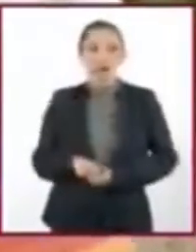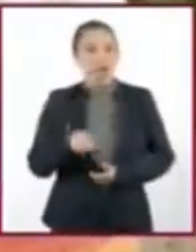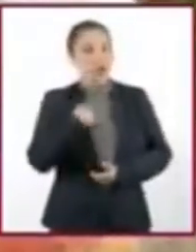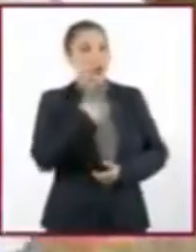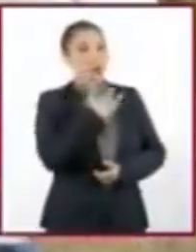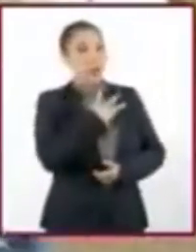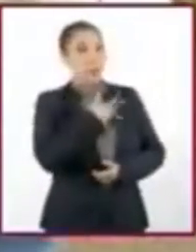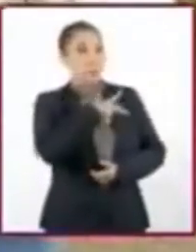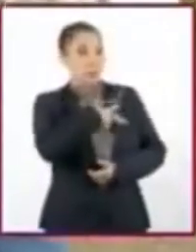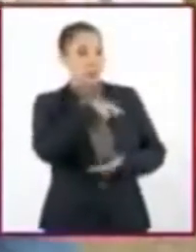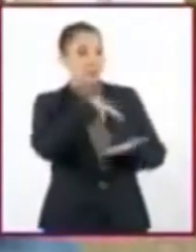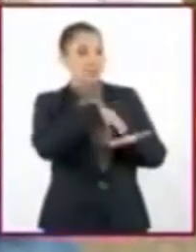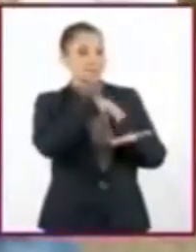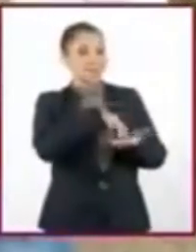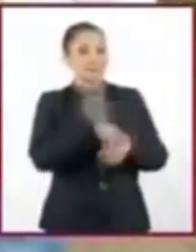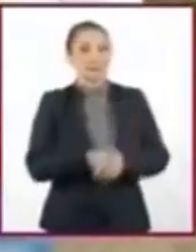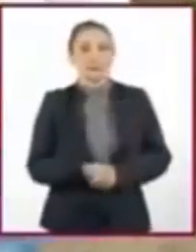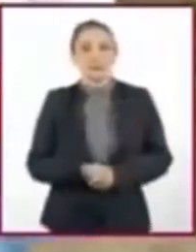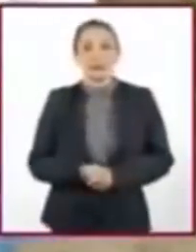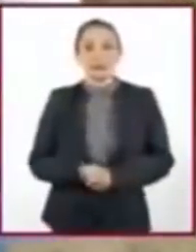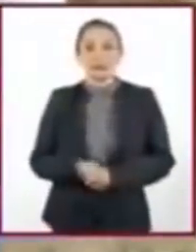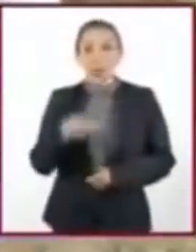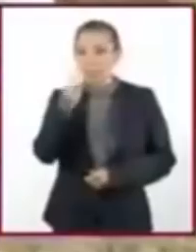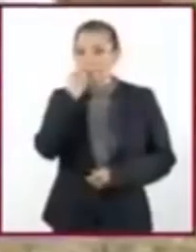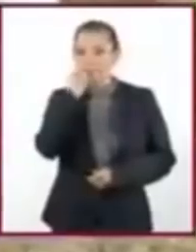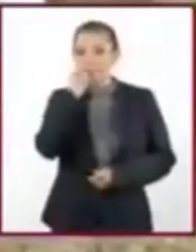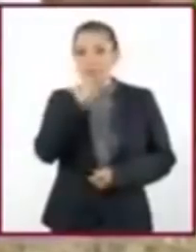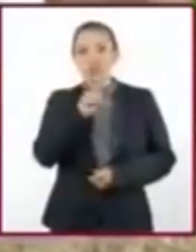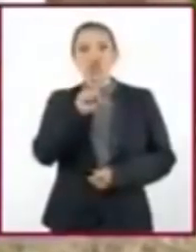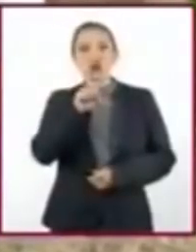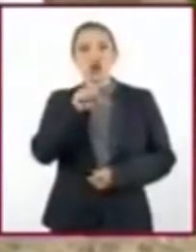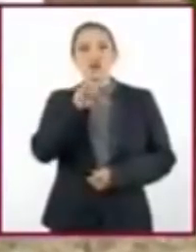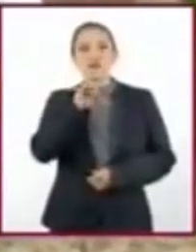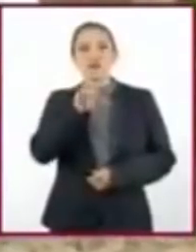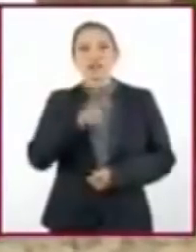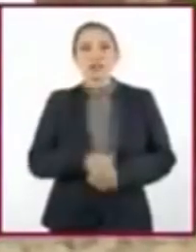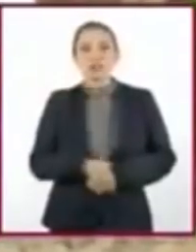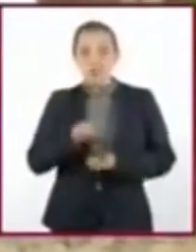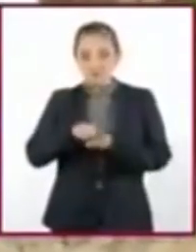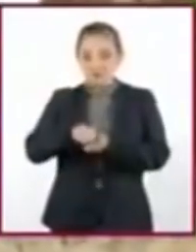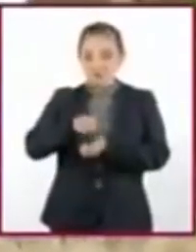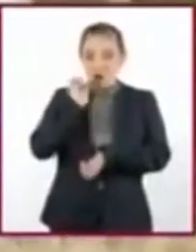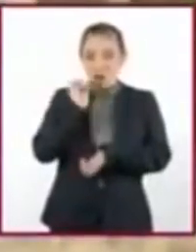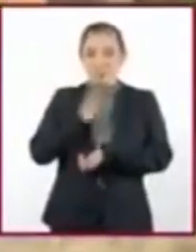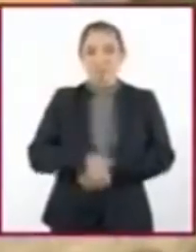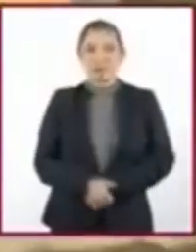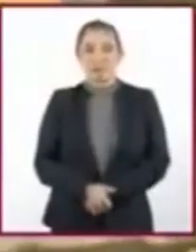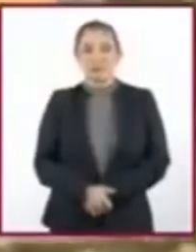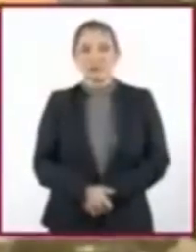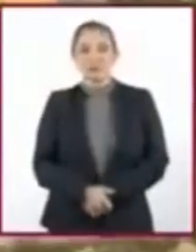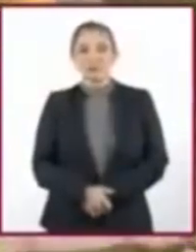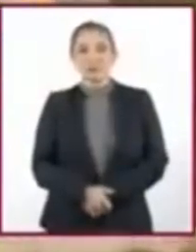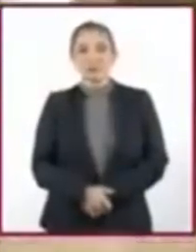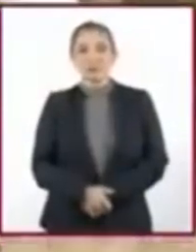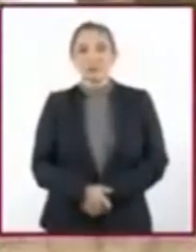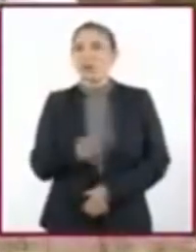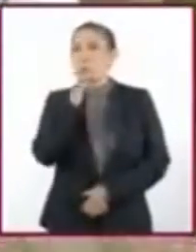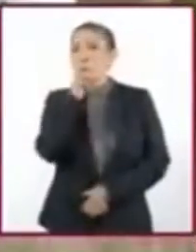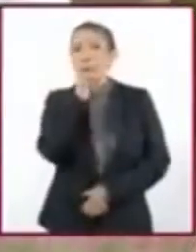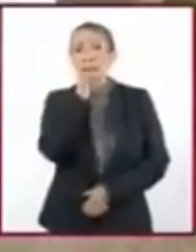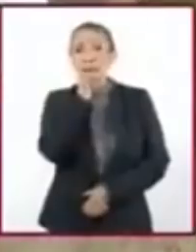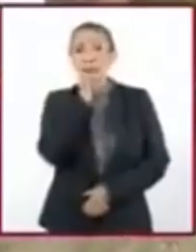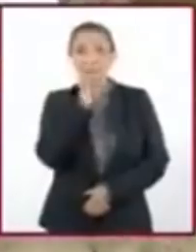yo tengo mi tenedor también. Vamos a comer, Sofía. Vamos. ¿Puedes abrirlo? Que no.